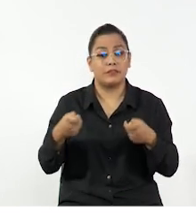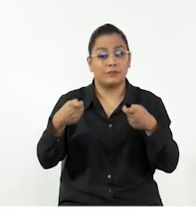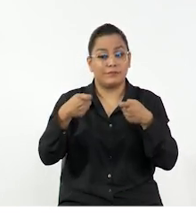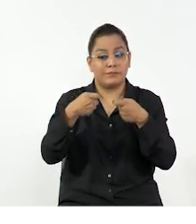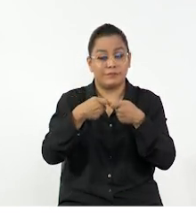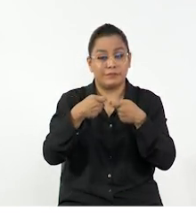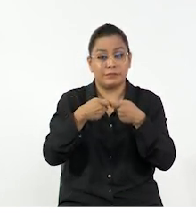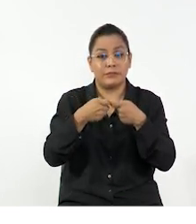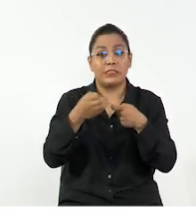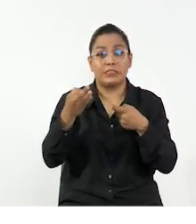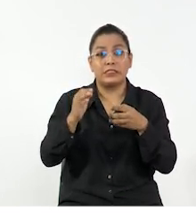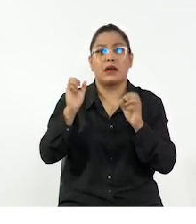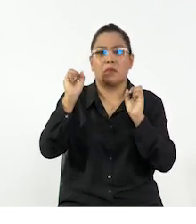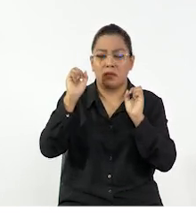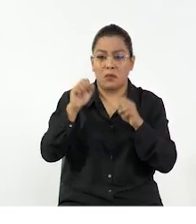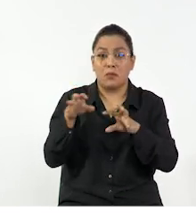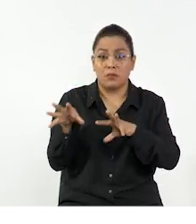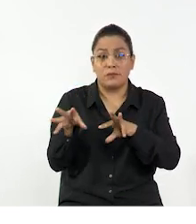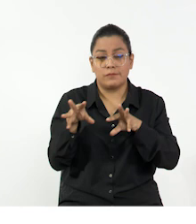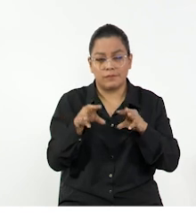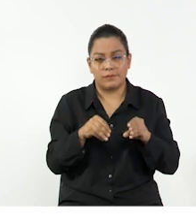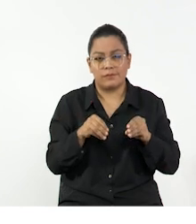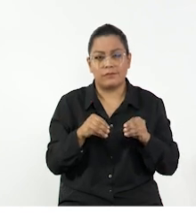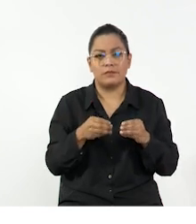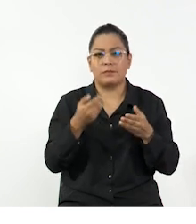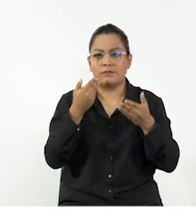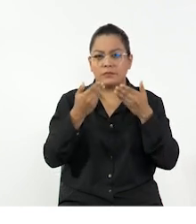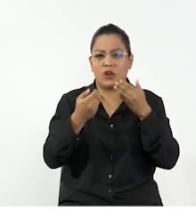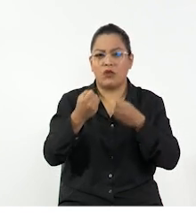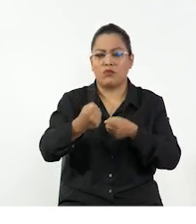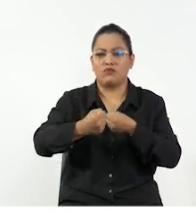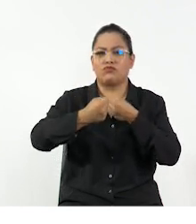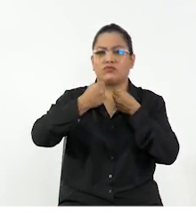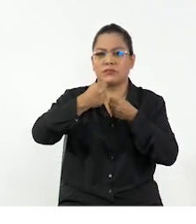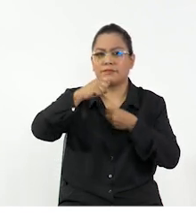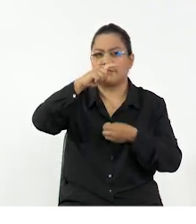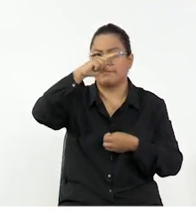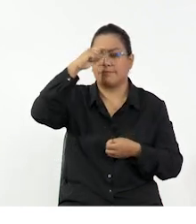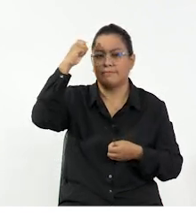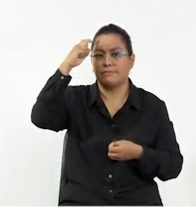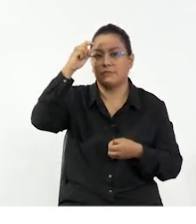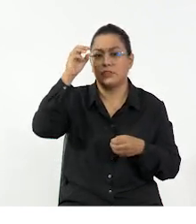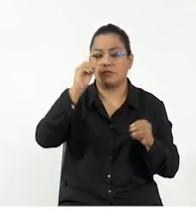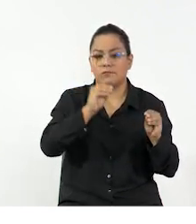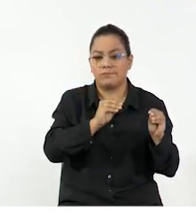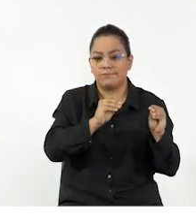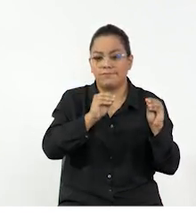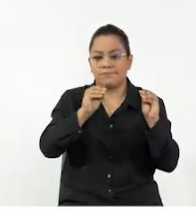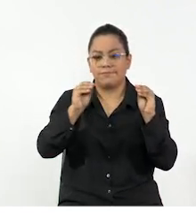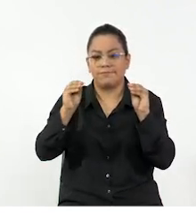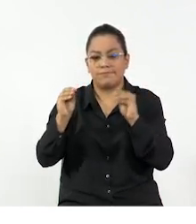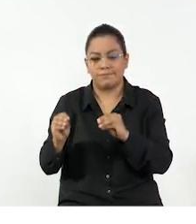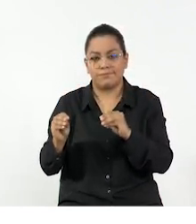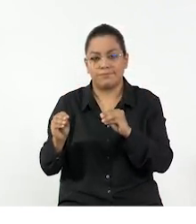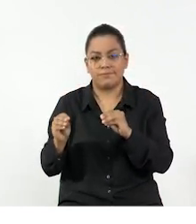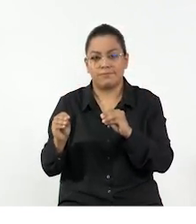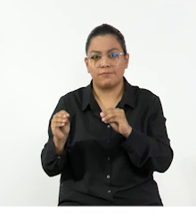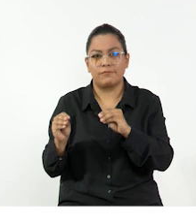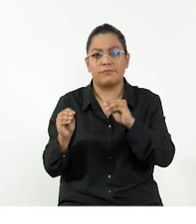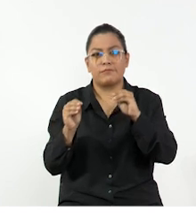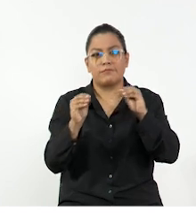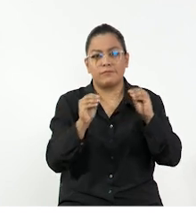equivalente a la energía necesaria para desplazarlo. Se dice que una fuerza realiza un trabajo cuando hay un